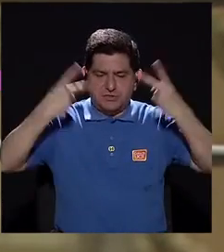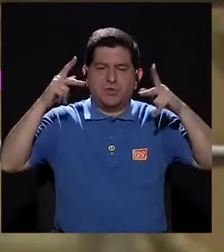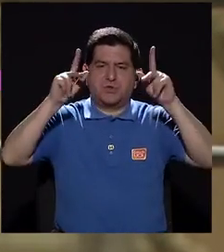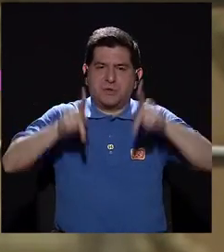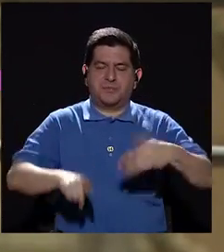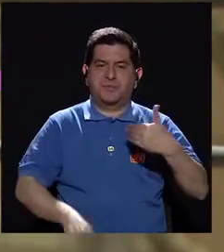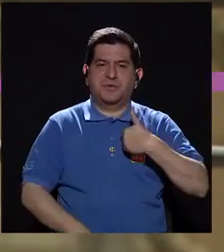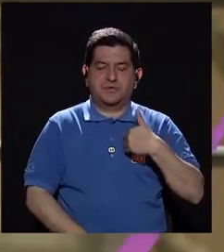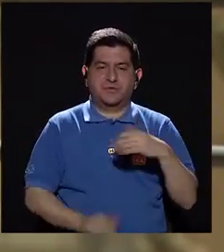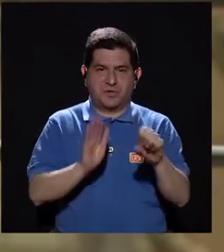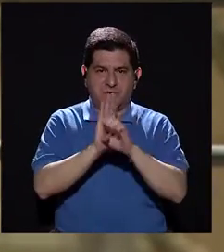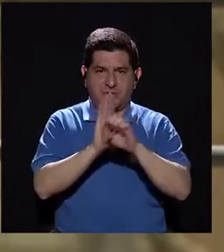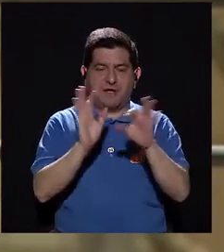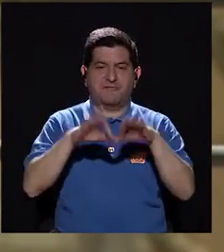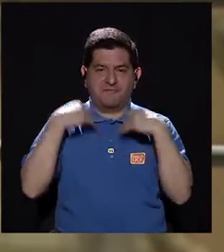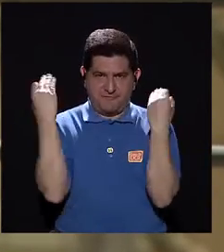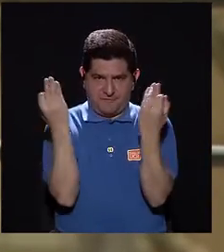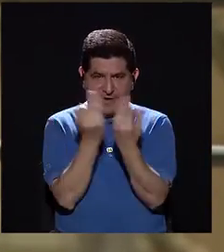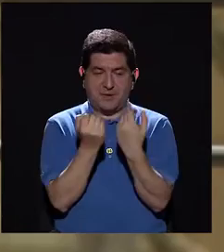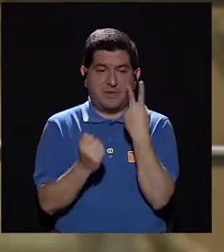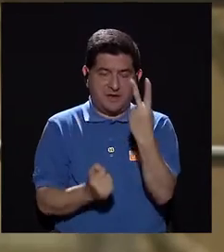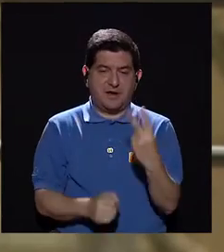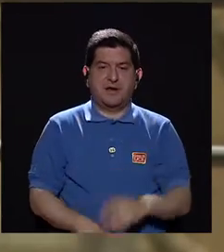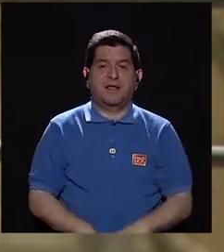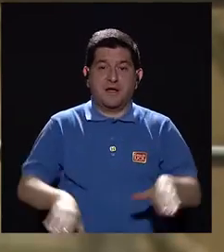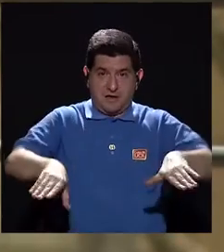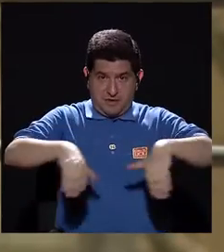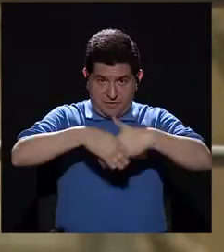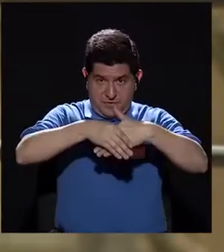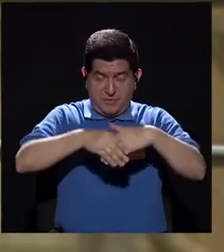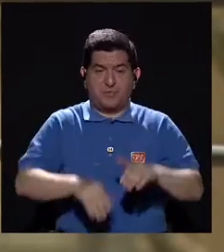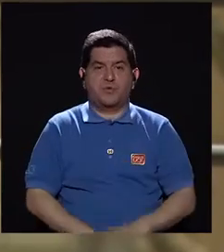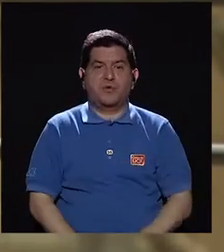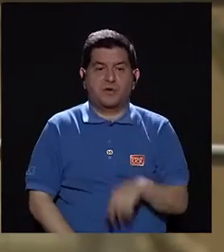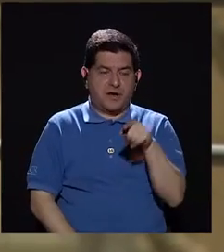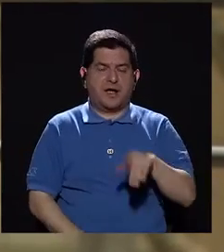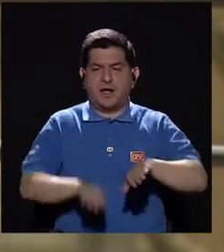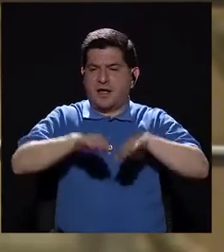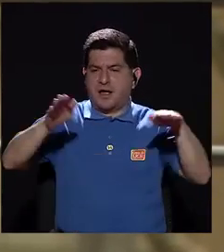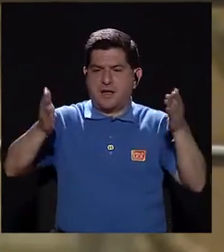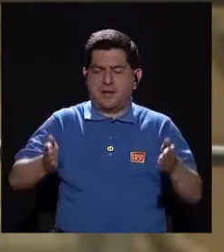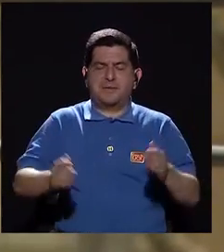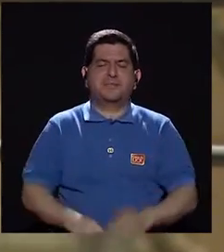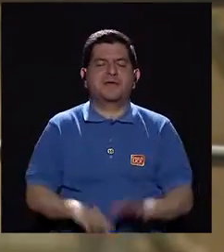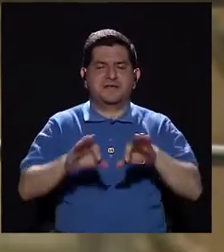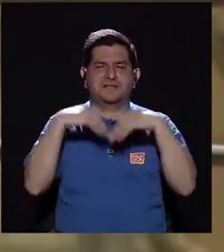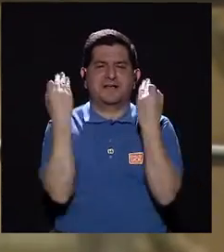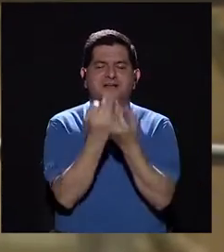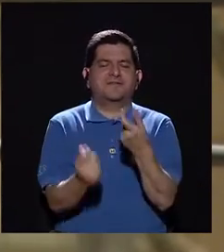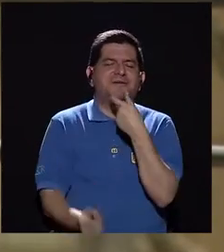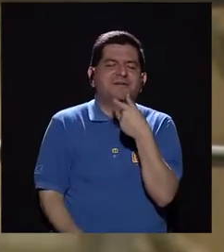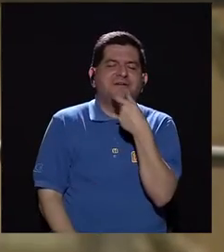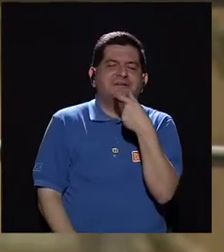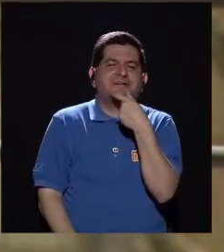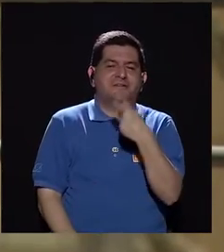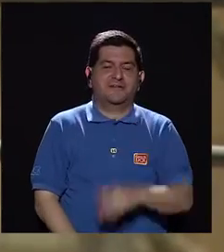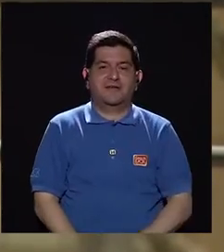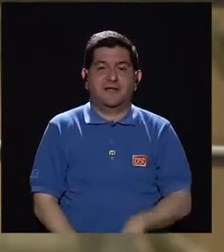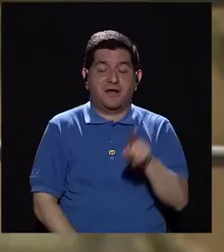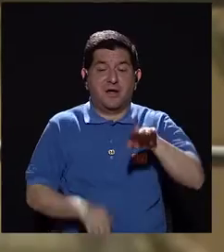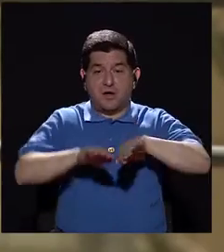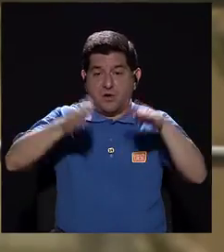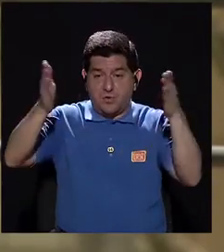de vida que tenga esas personas, por ejemplo, hay familias, y usted lo ve en los matrimonios, cuando hay un matrimonio, hay una mesa donde están las familias riendo.